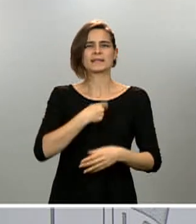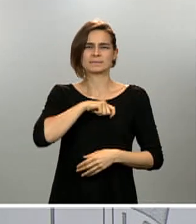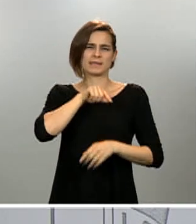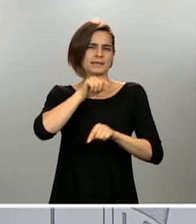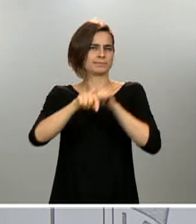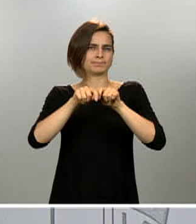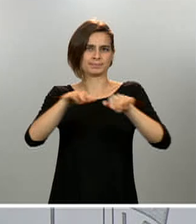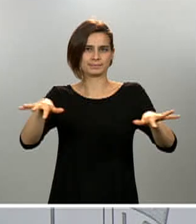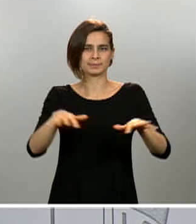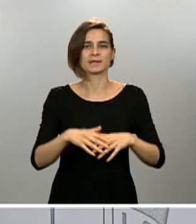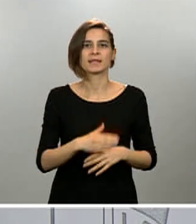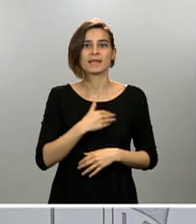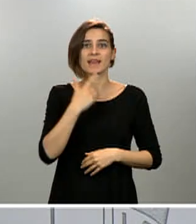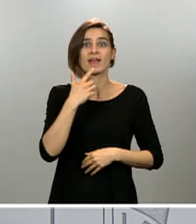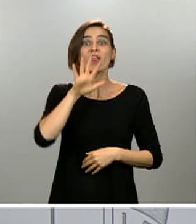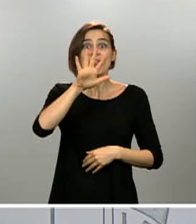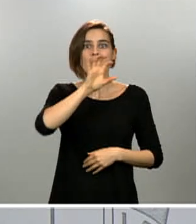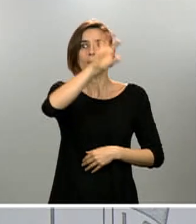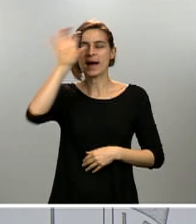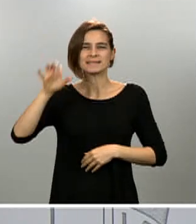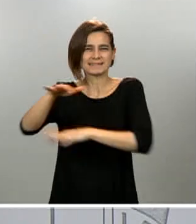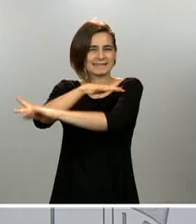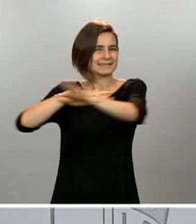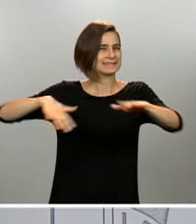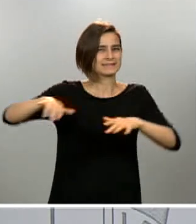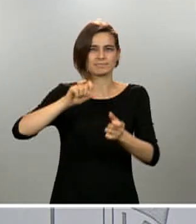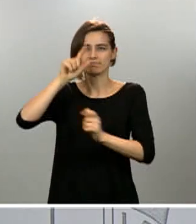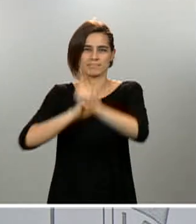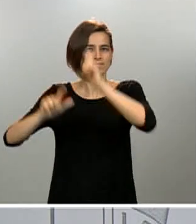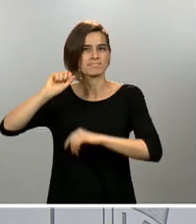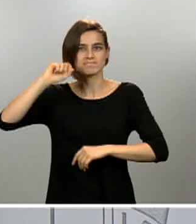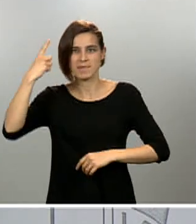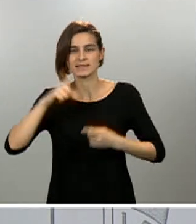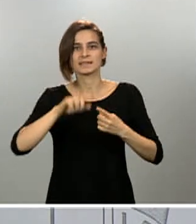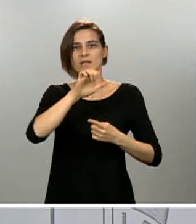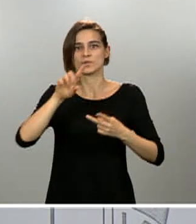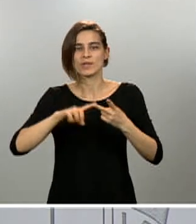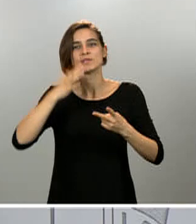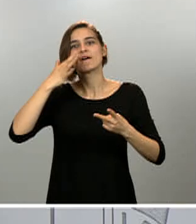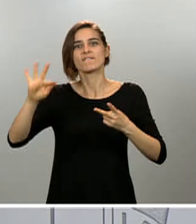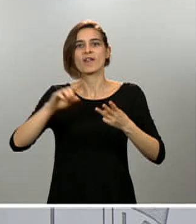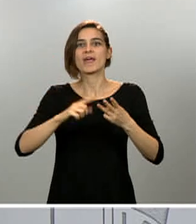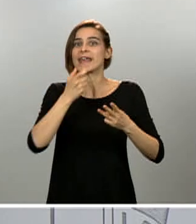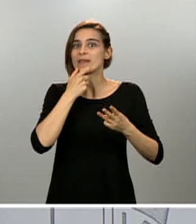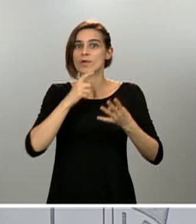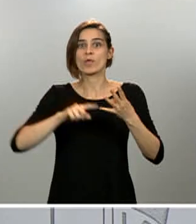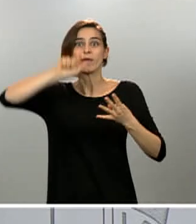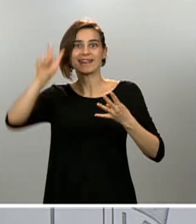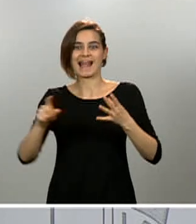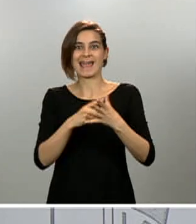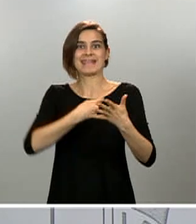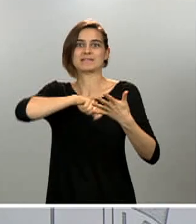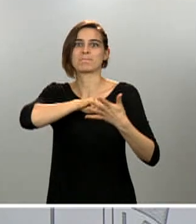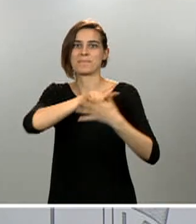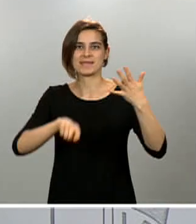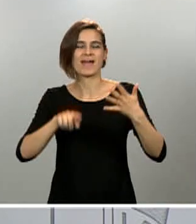tránsito de personas en el mundo, Estados Unidos, Francia, el Reino Unido, Italia y también España. Esto no lo hemos de perder de